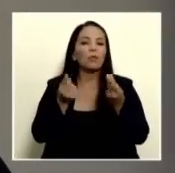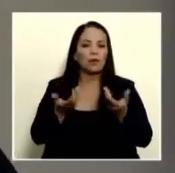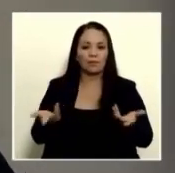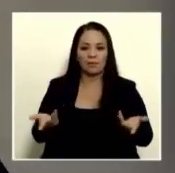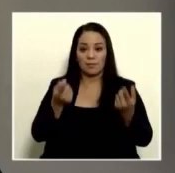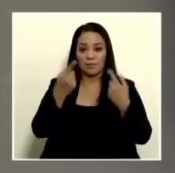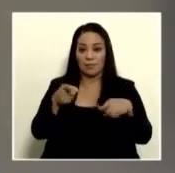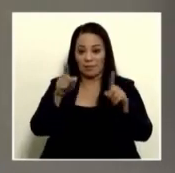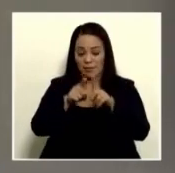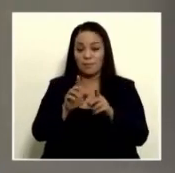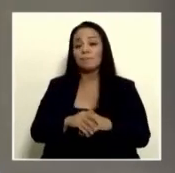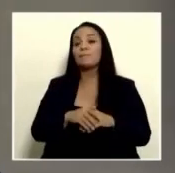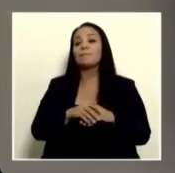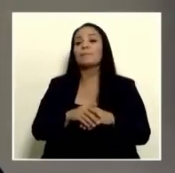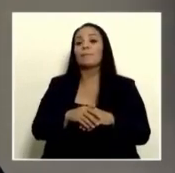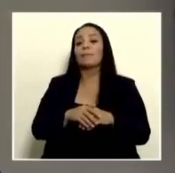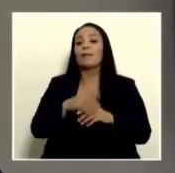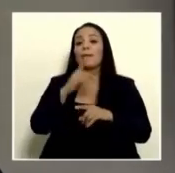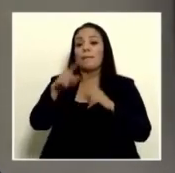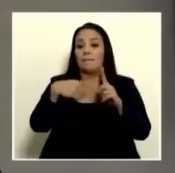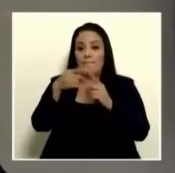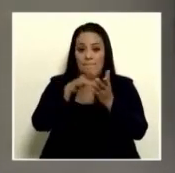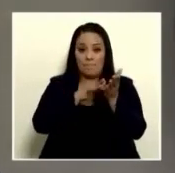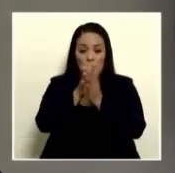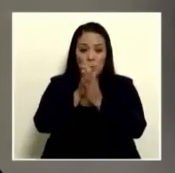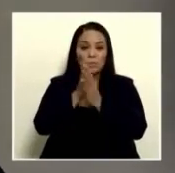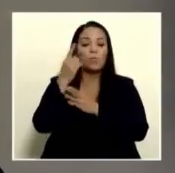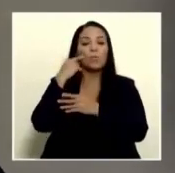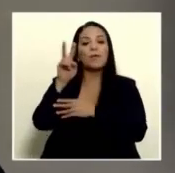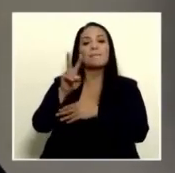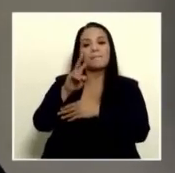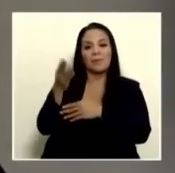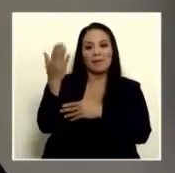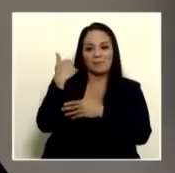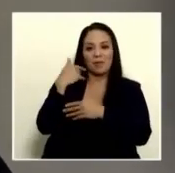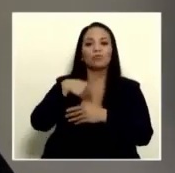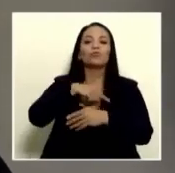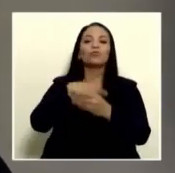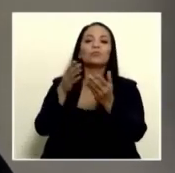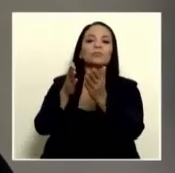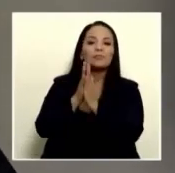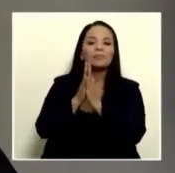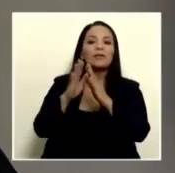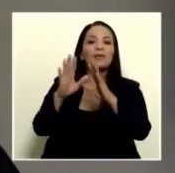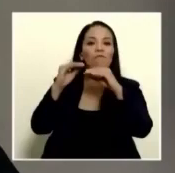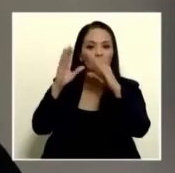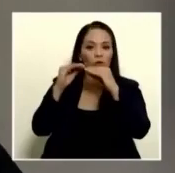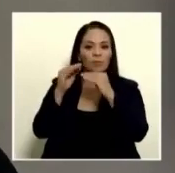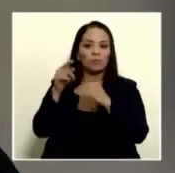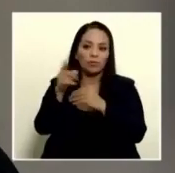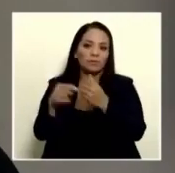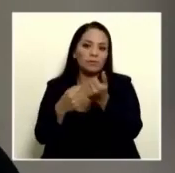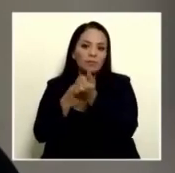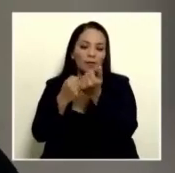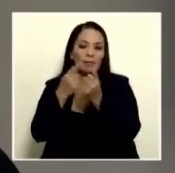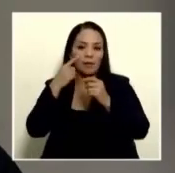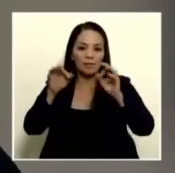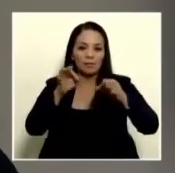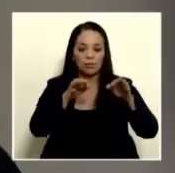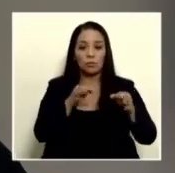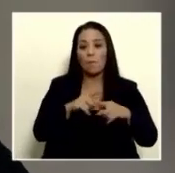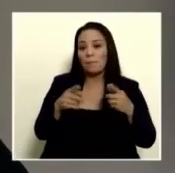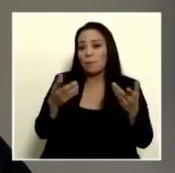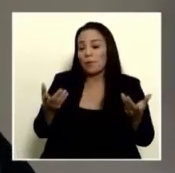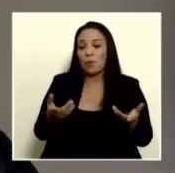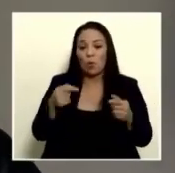en estos casos? y aprovecho también porque desde el viernes en el chat de prensa hemos solicitado los informes que pues ustedes respaldan para tomar esta decisión sin